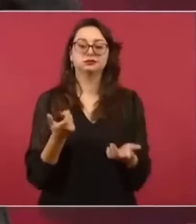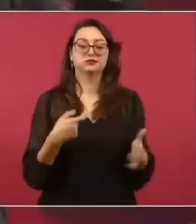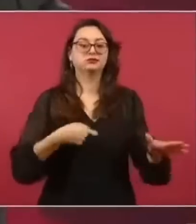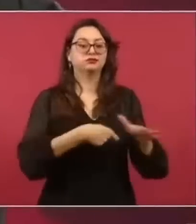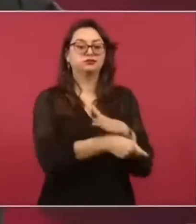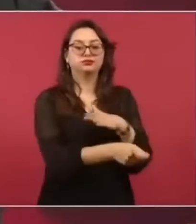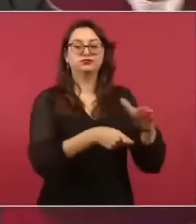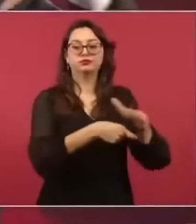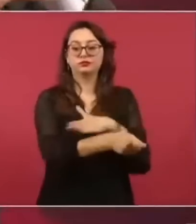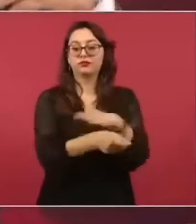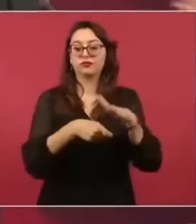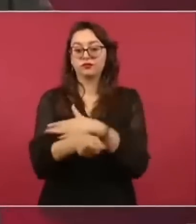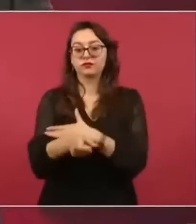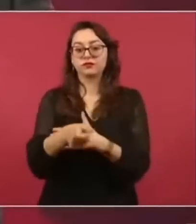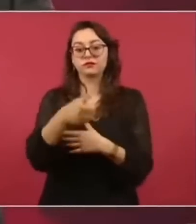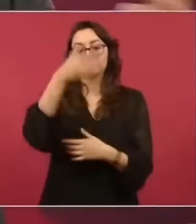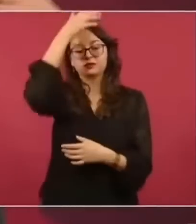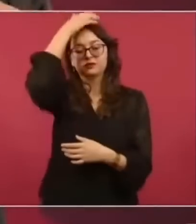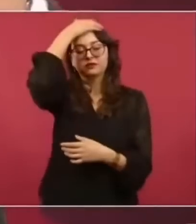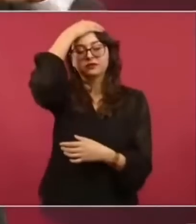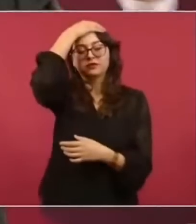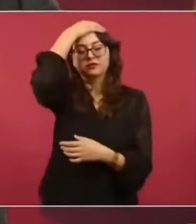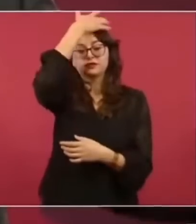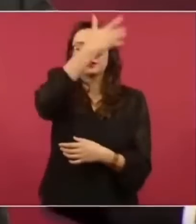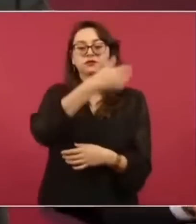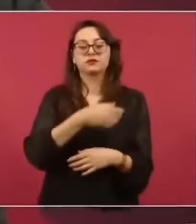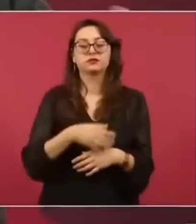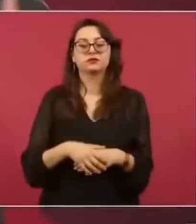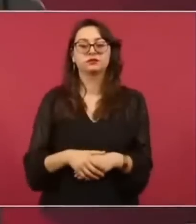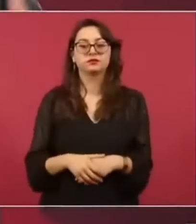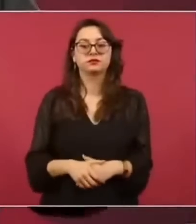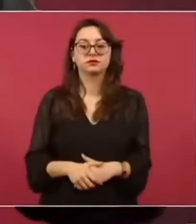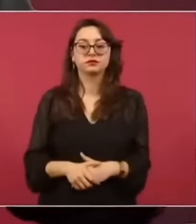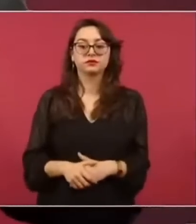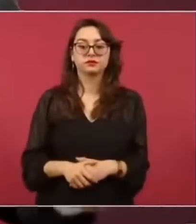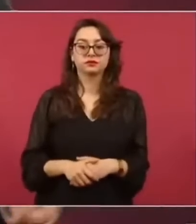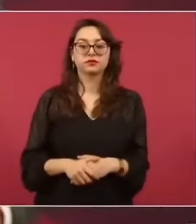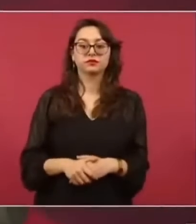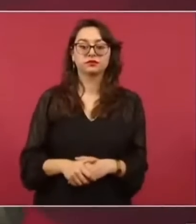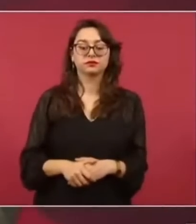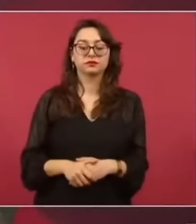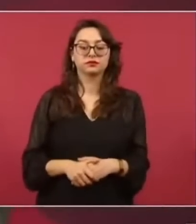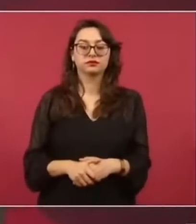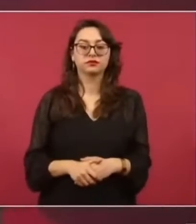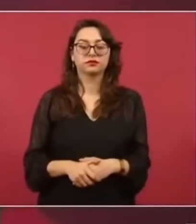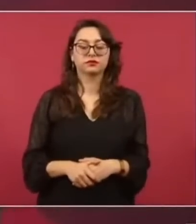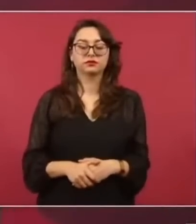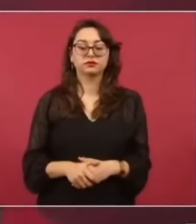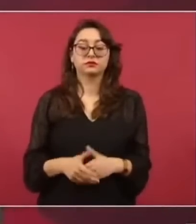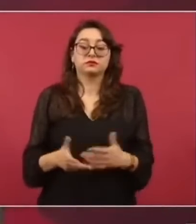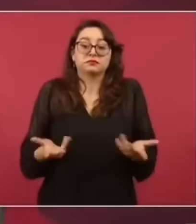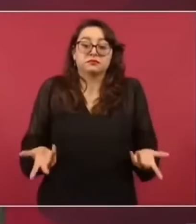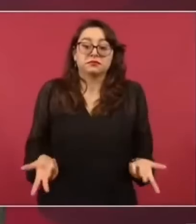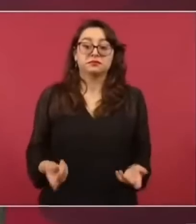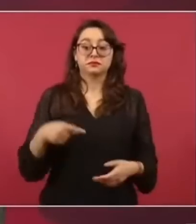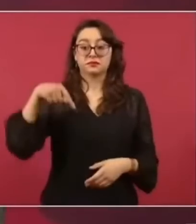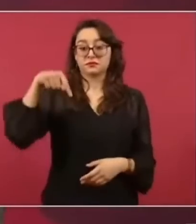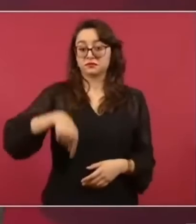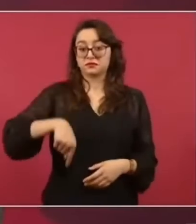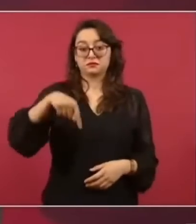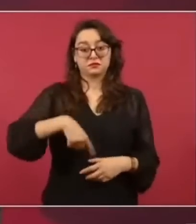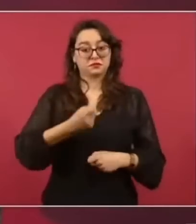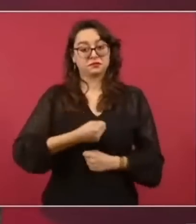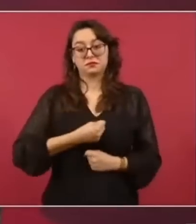y como ahora aquí hablamos con libertad y siempre decimos lo que